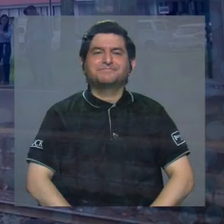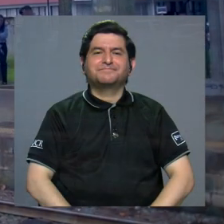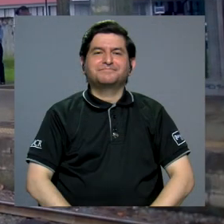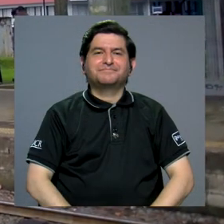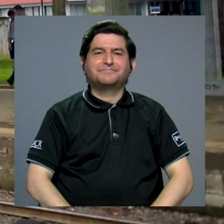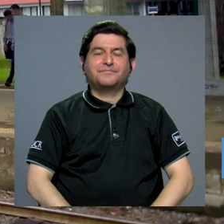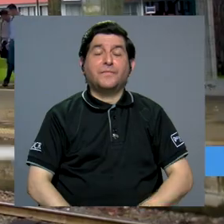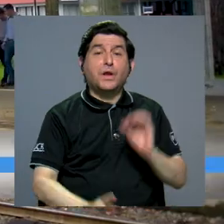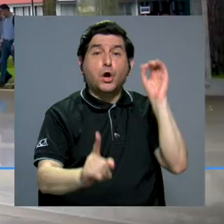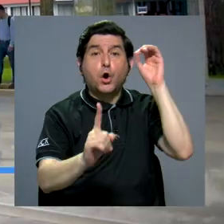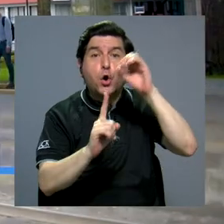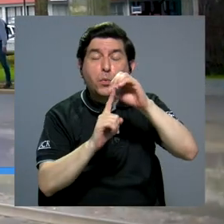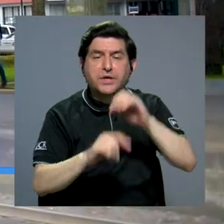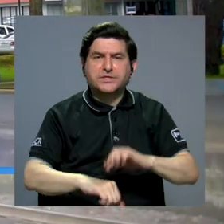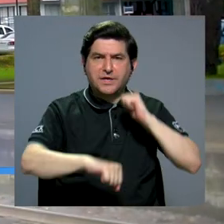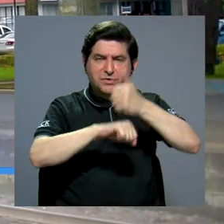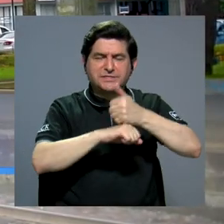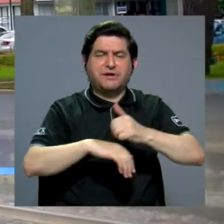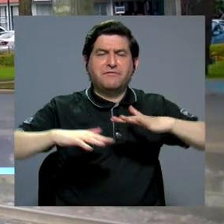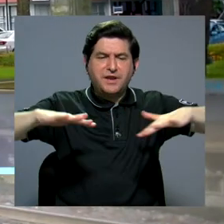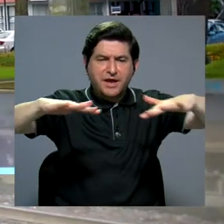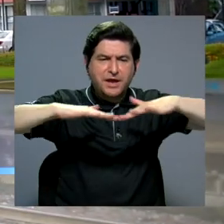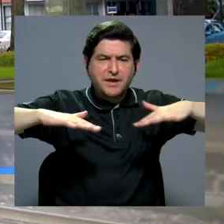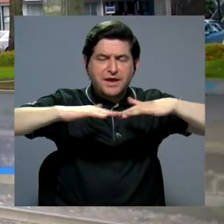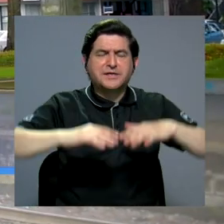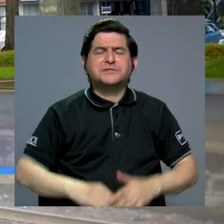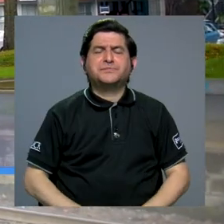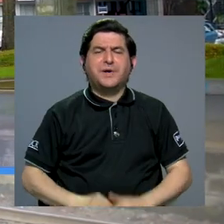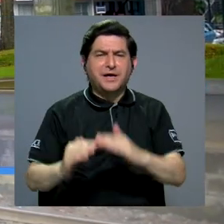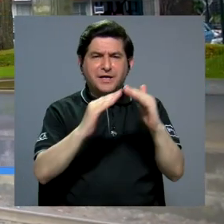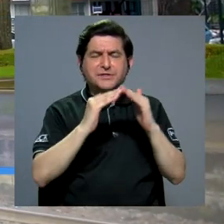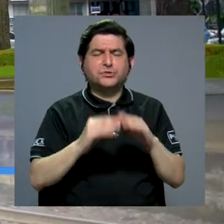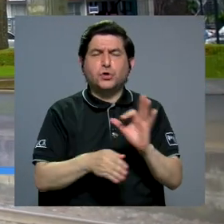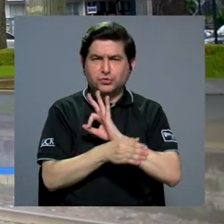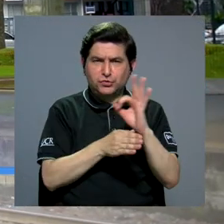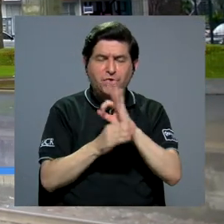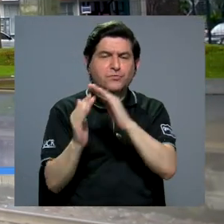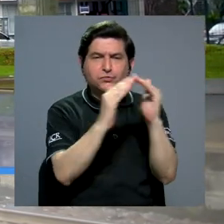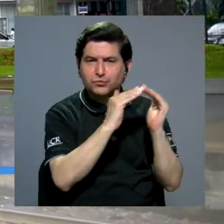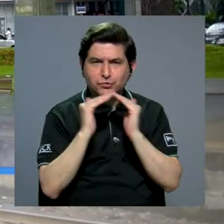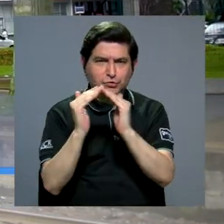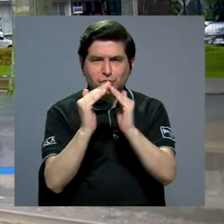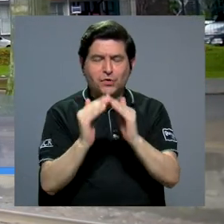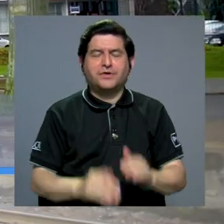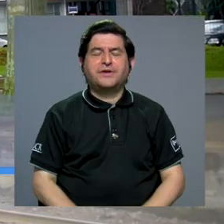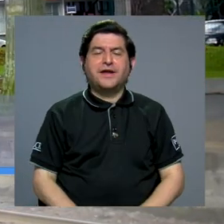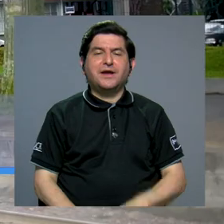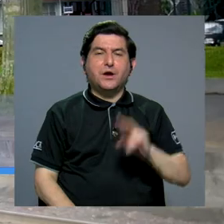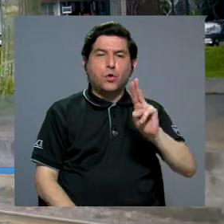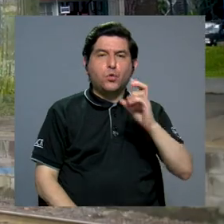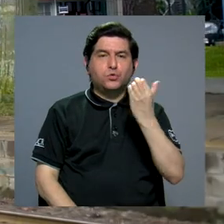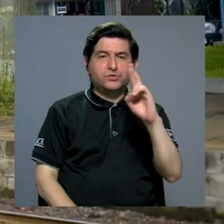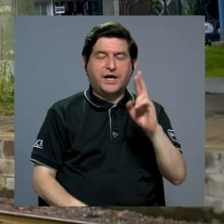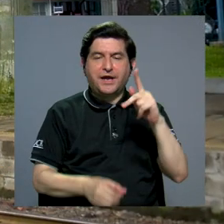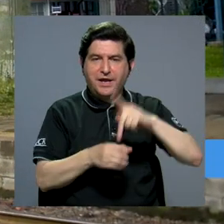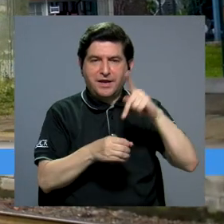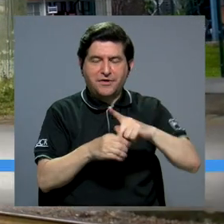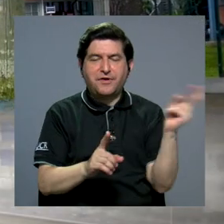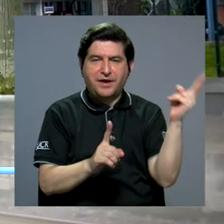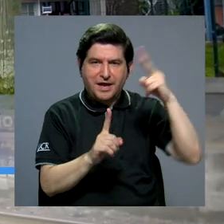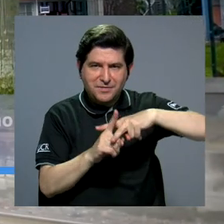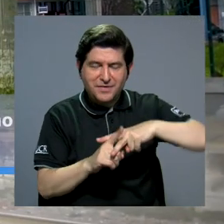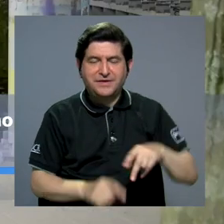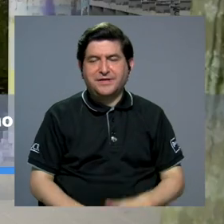Con el objetivo de crear espacios urbanos más agradables y funcionales para la población, la UCR participará en la